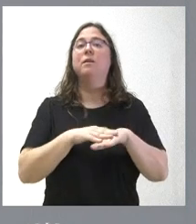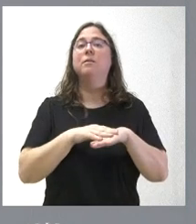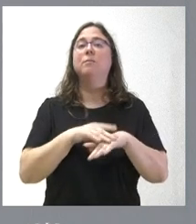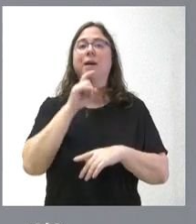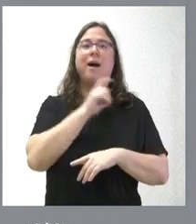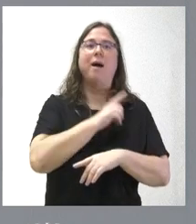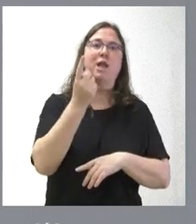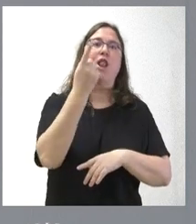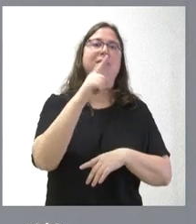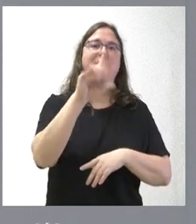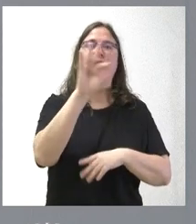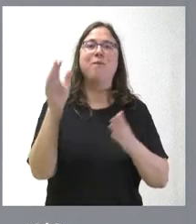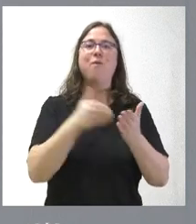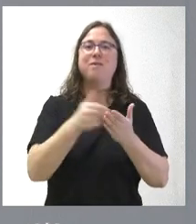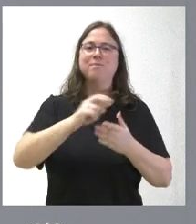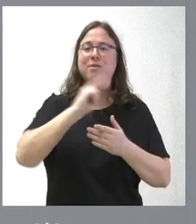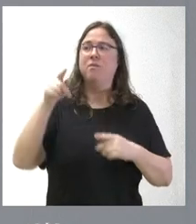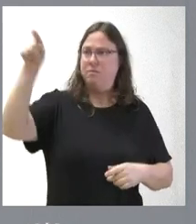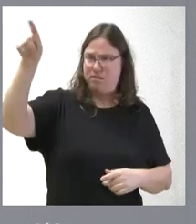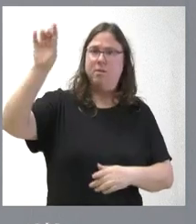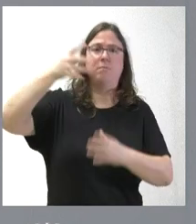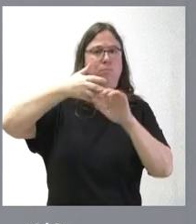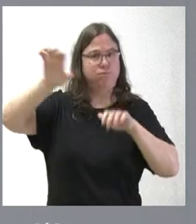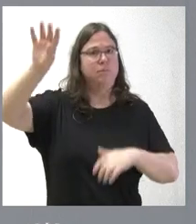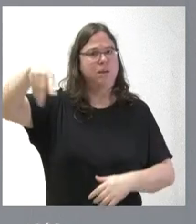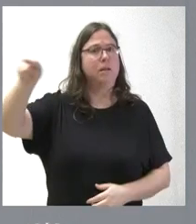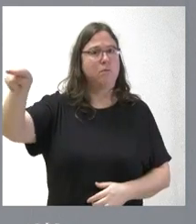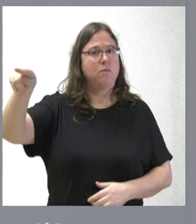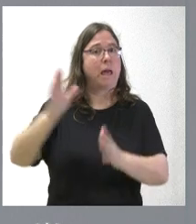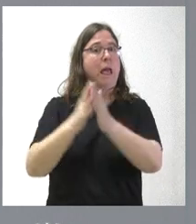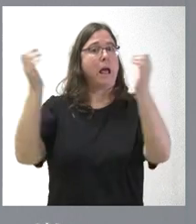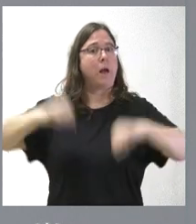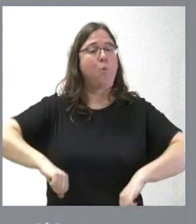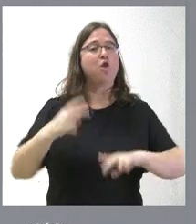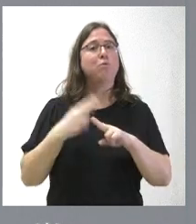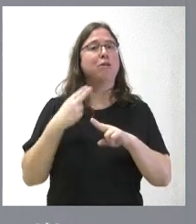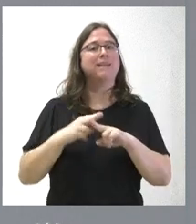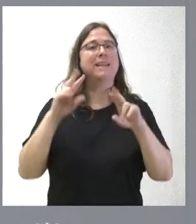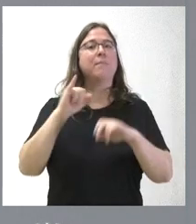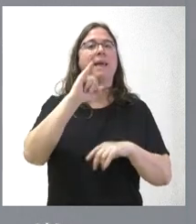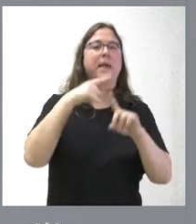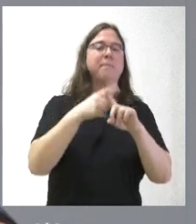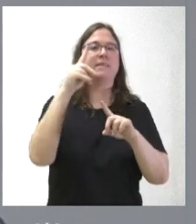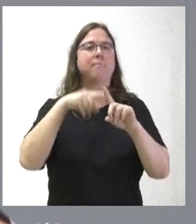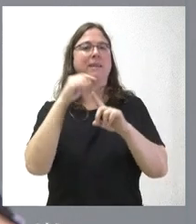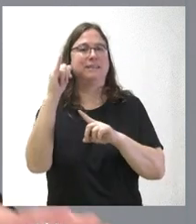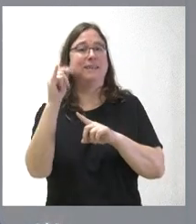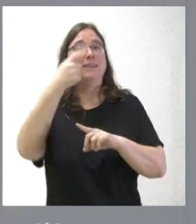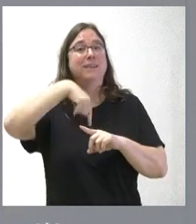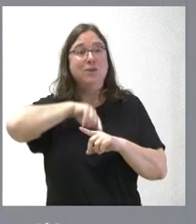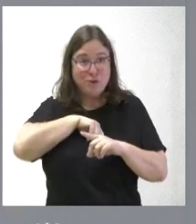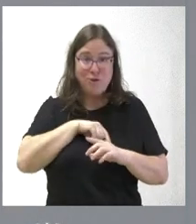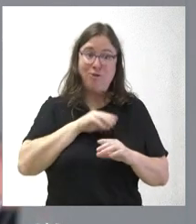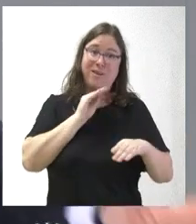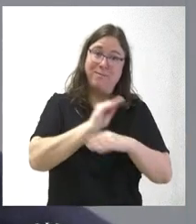millones de euros para los separatistas de Cataluña en un acuerdo político en materia de Imas de Masí y nosotros las inversiones en Imas de